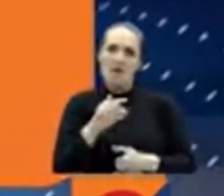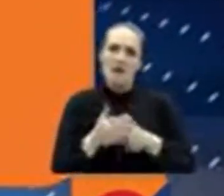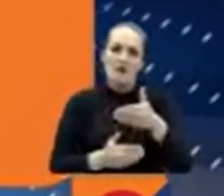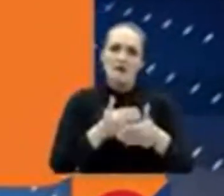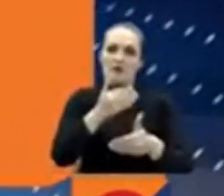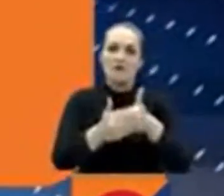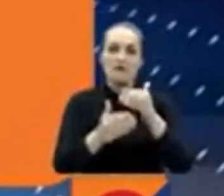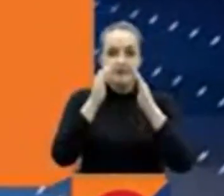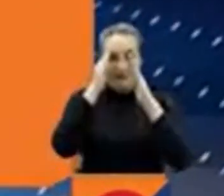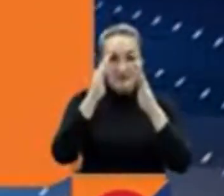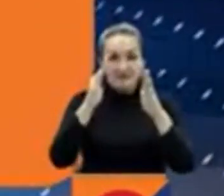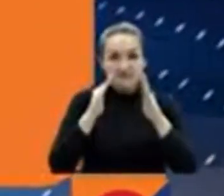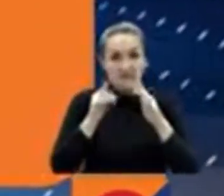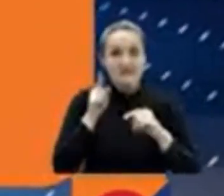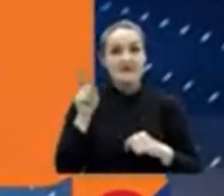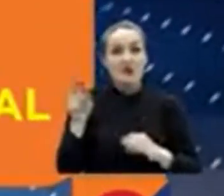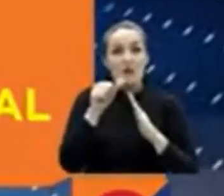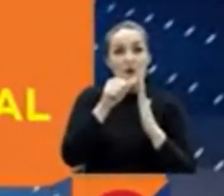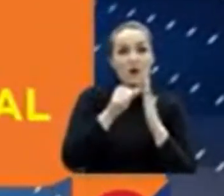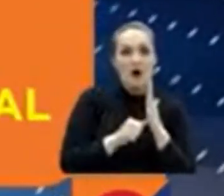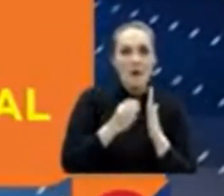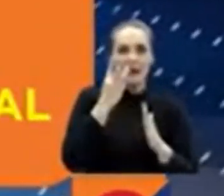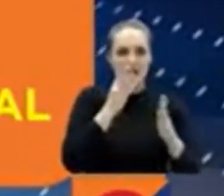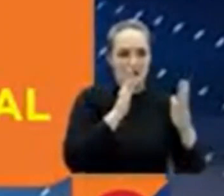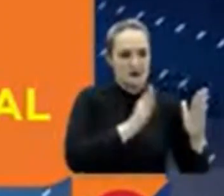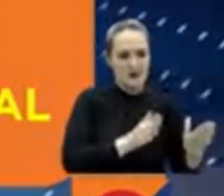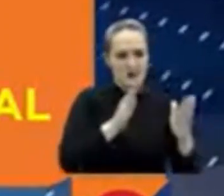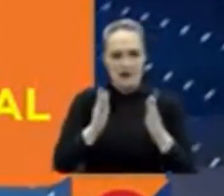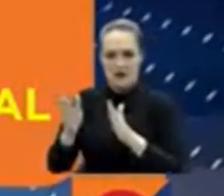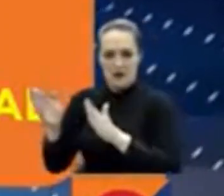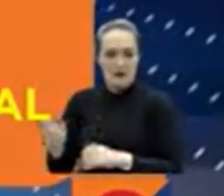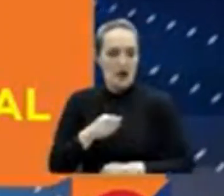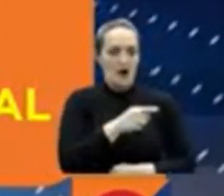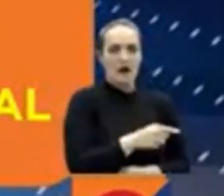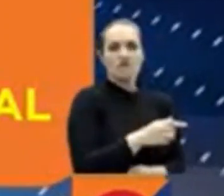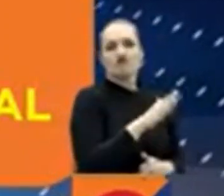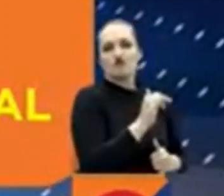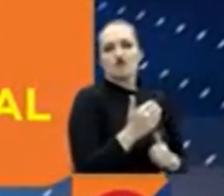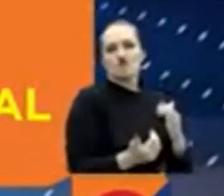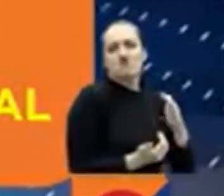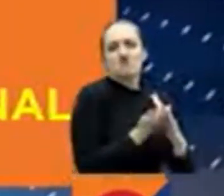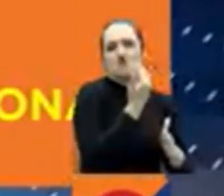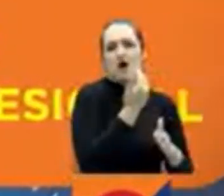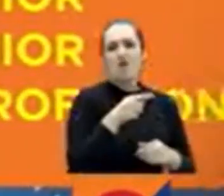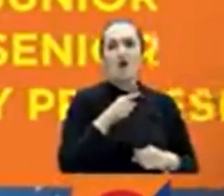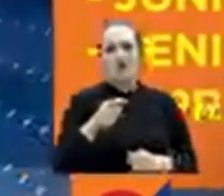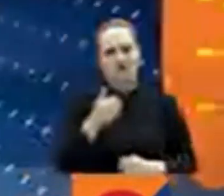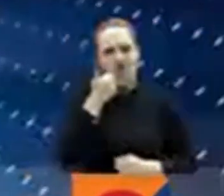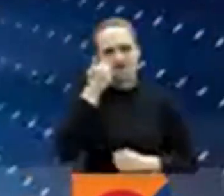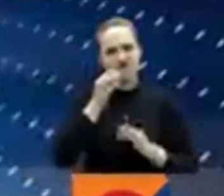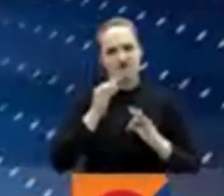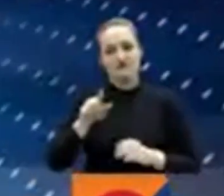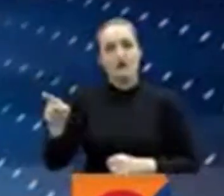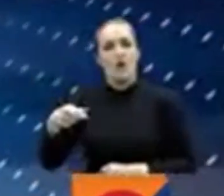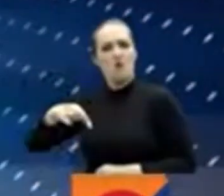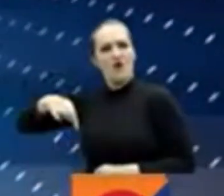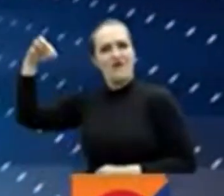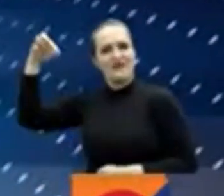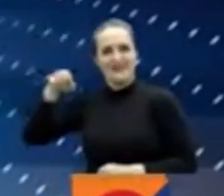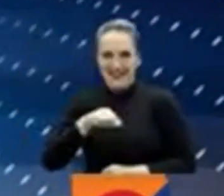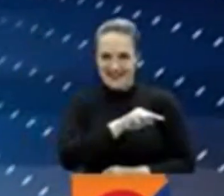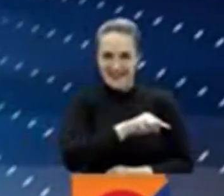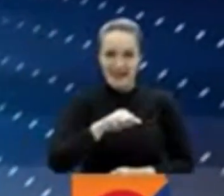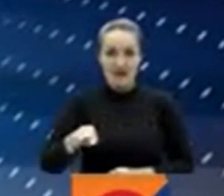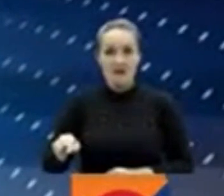atentos el programa tiene tres etapas junior senior y profesional y mucho ojo porque tiene plazo de aplicar